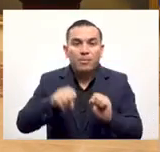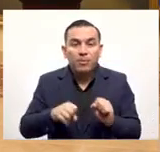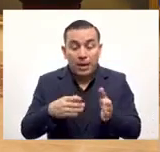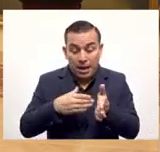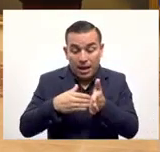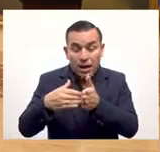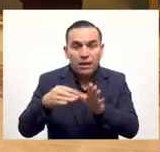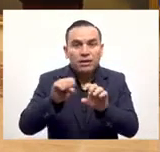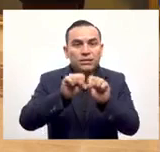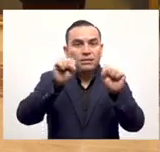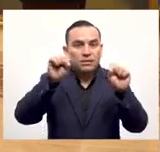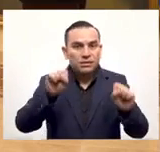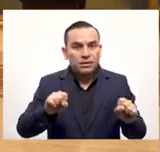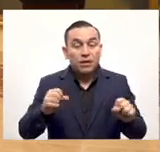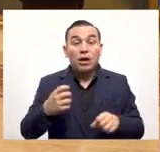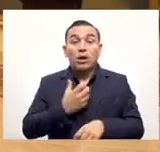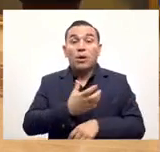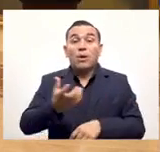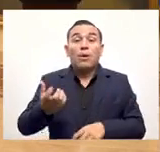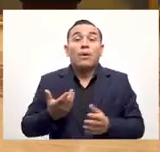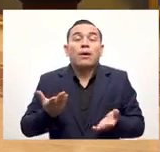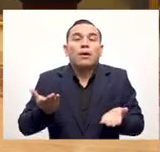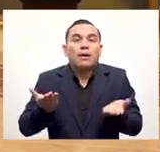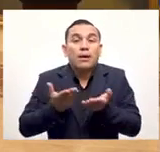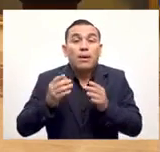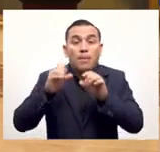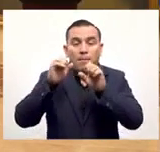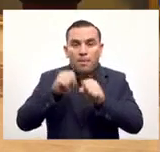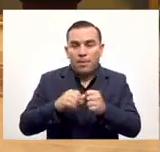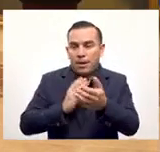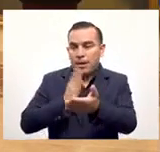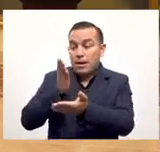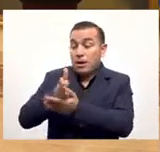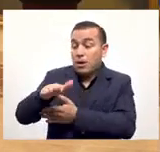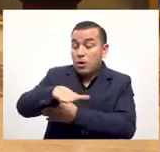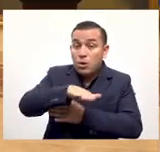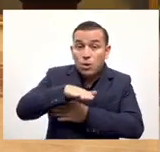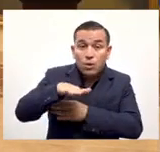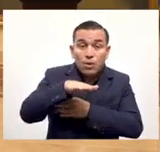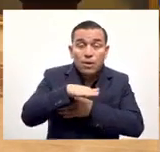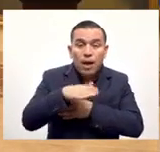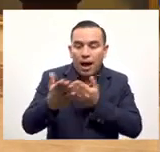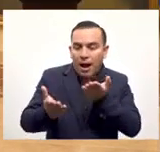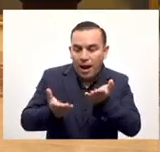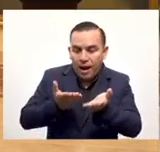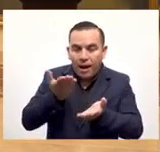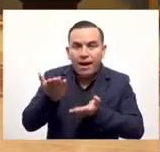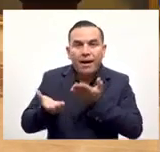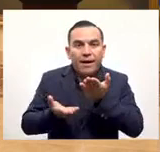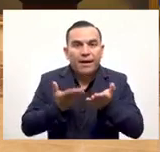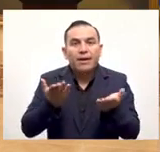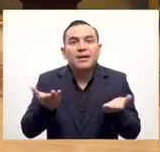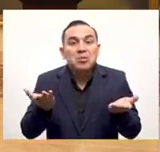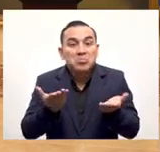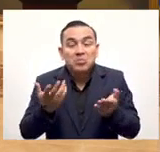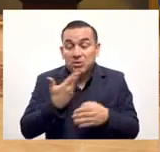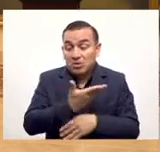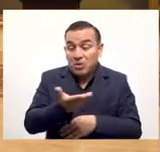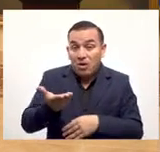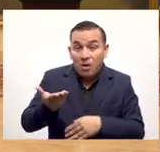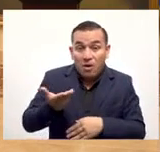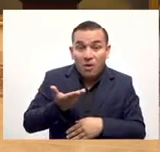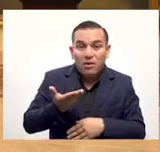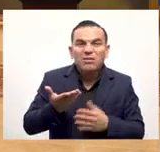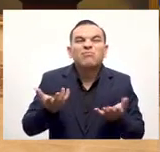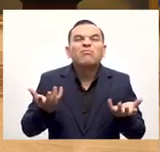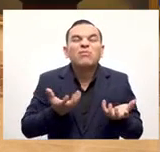y de esa manera arranca el sistema y de esa manera también usted puede ir a un almacén puede ir a una tienda puede ir a un comercio y